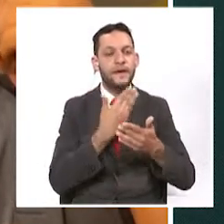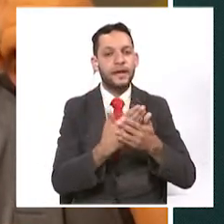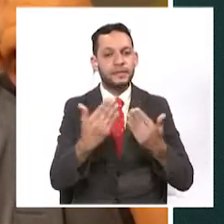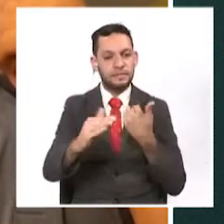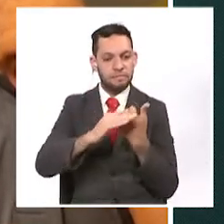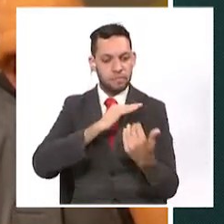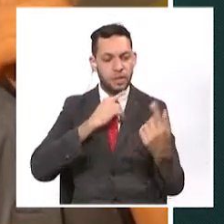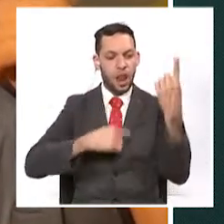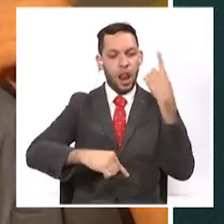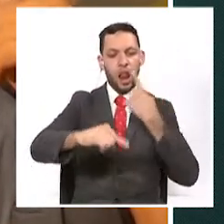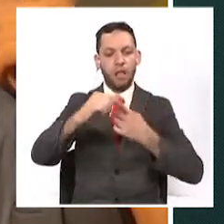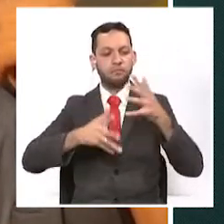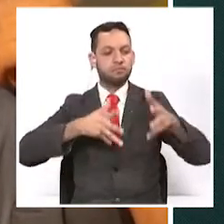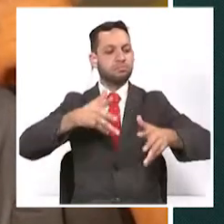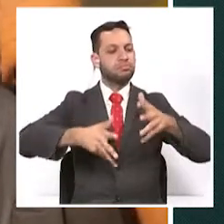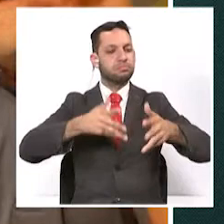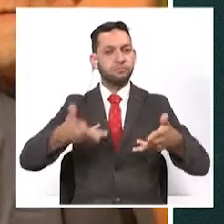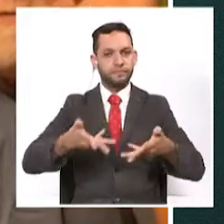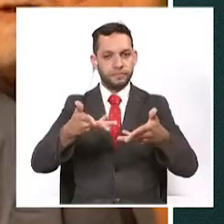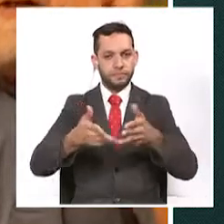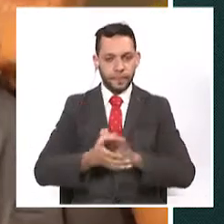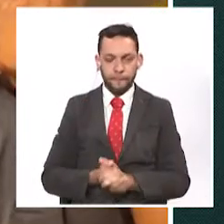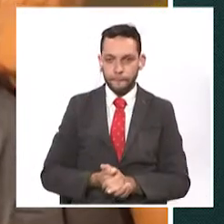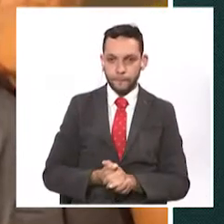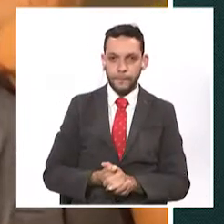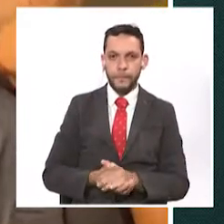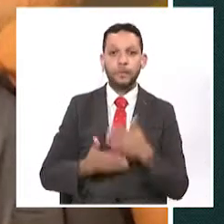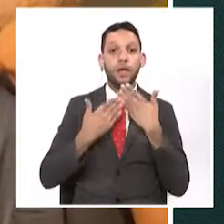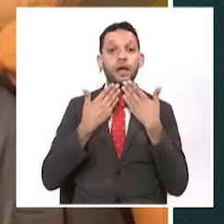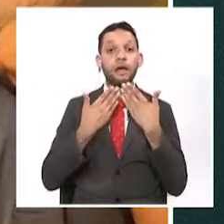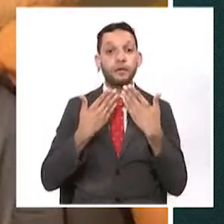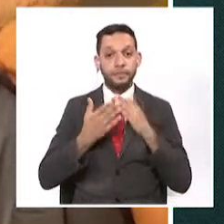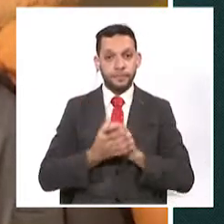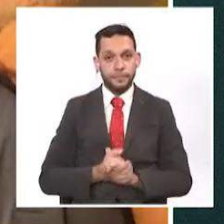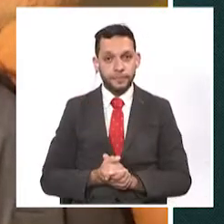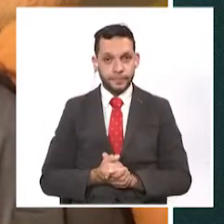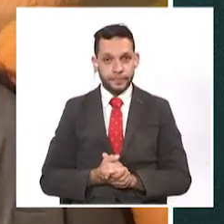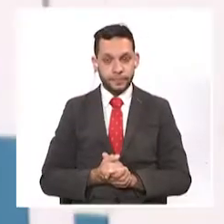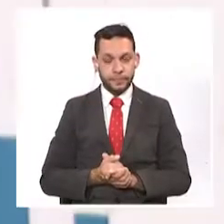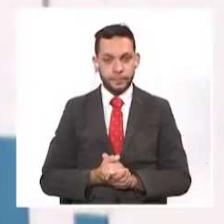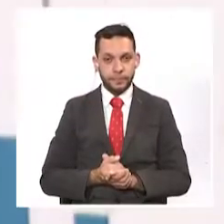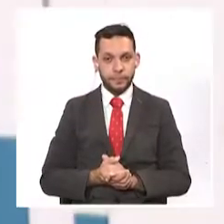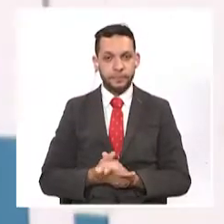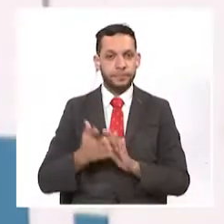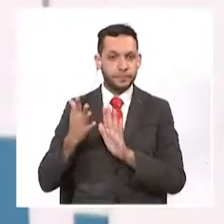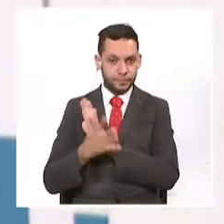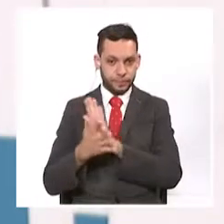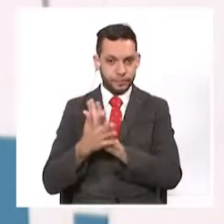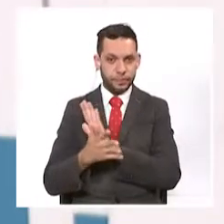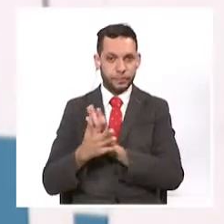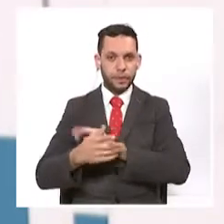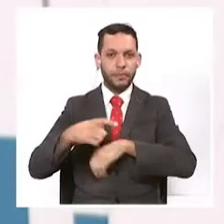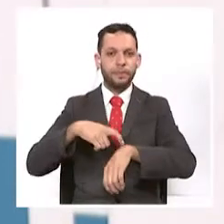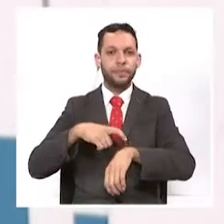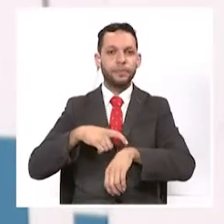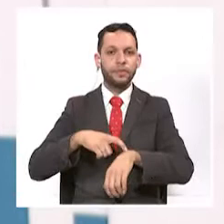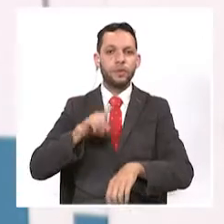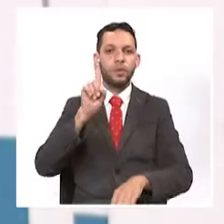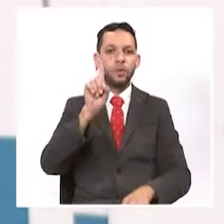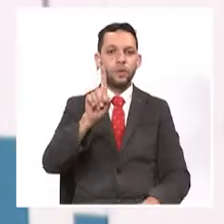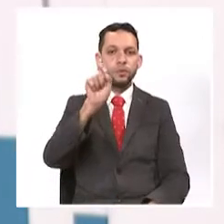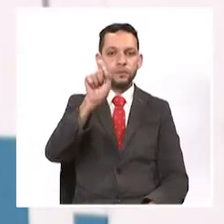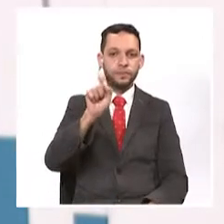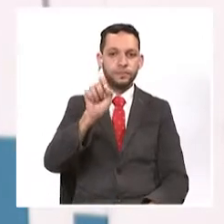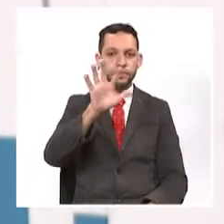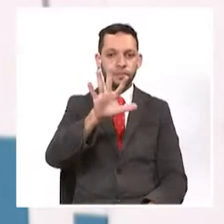esta oportunidad de estar con mi pueblo. Muy bien. Feliz fin de semana. Cambiamos de tema. la una de la tarde, 50 minutos.